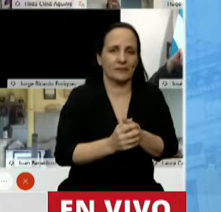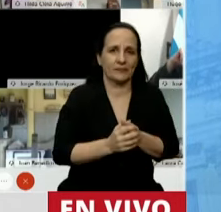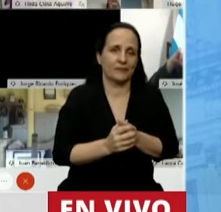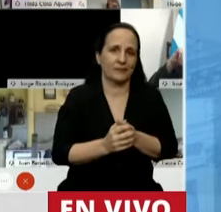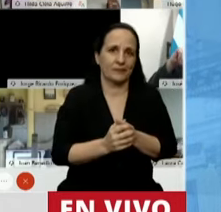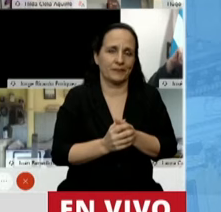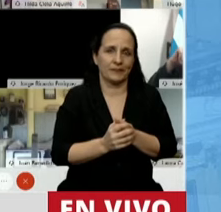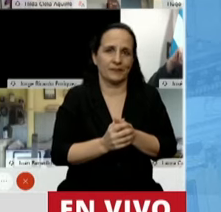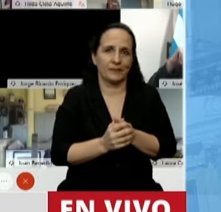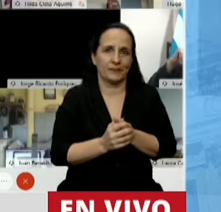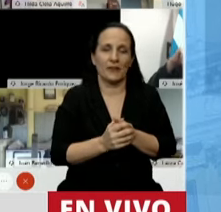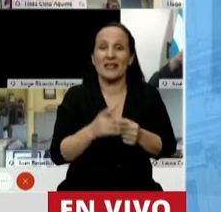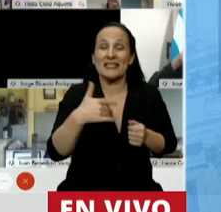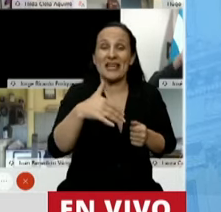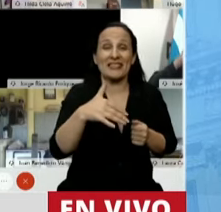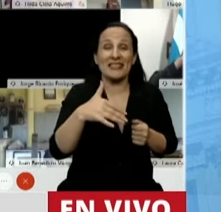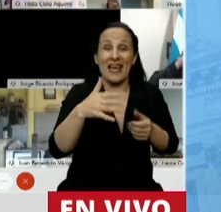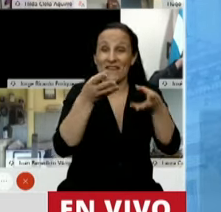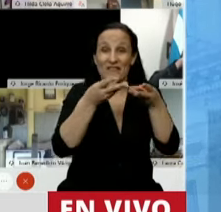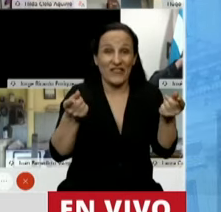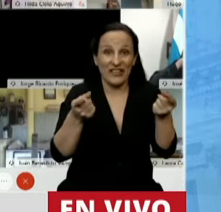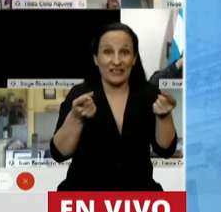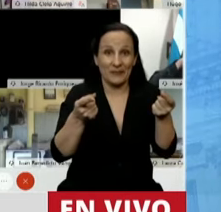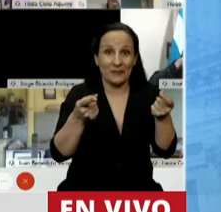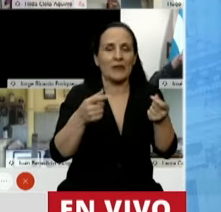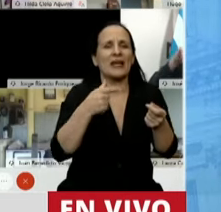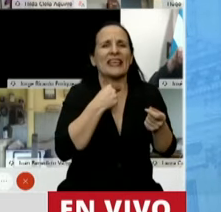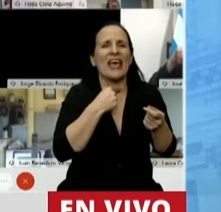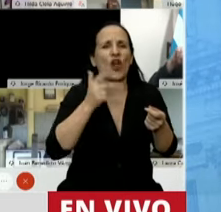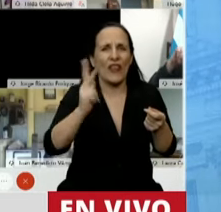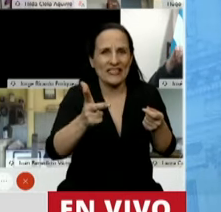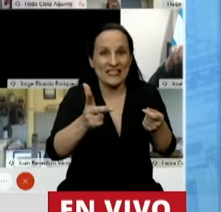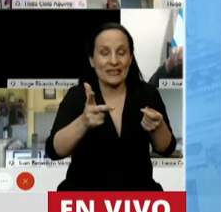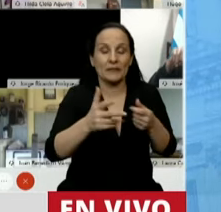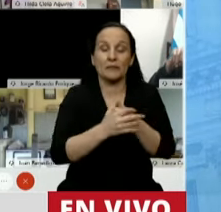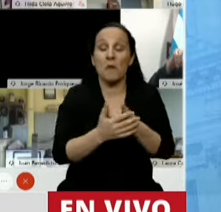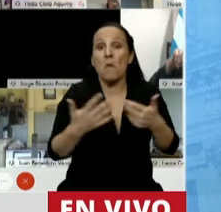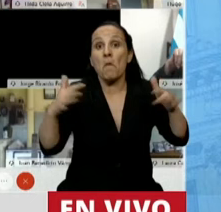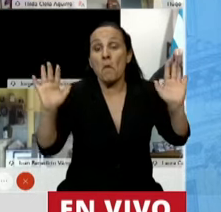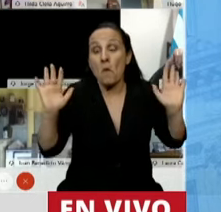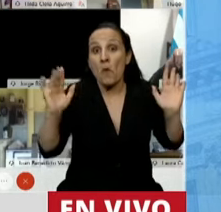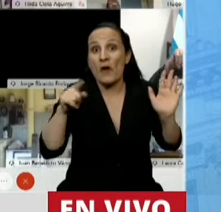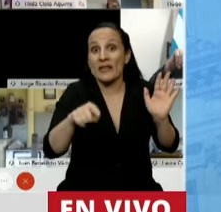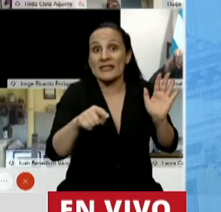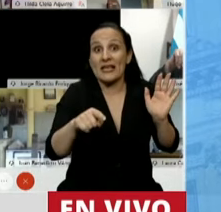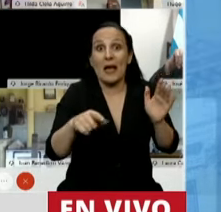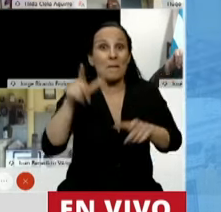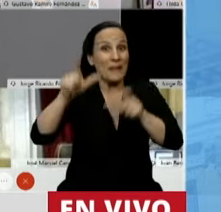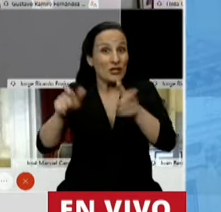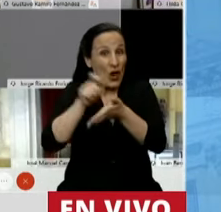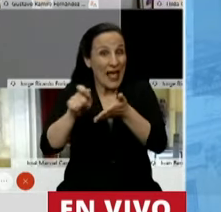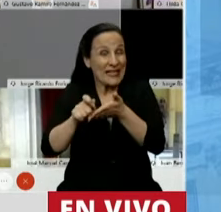Y voy terminando en 15 segundos, Presidente. Simplemente quiero decir, quizás por la poca experiencia de los autores,